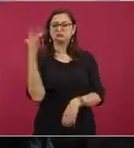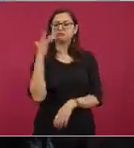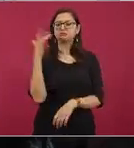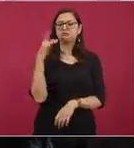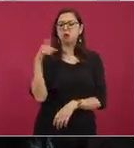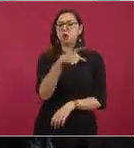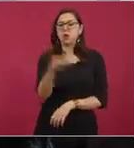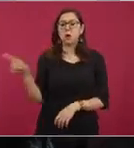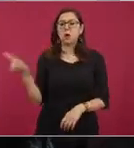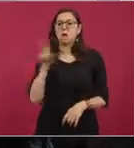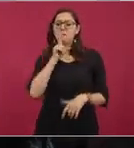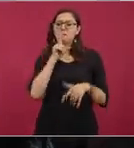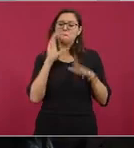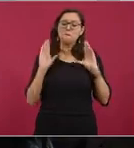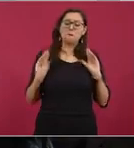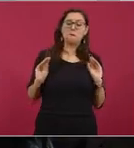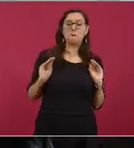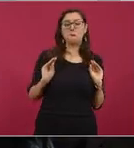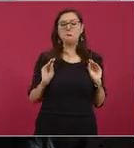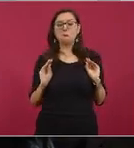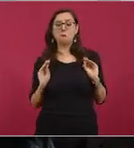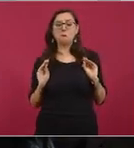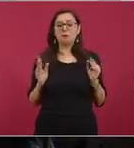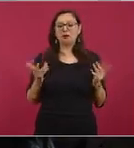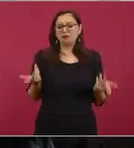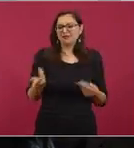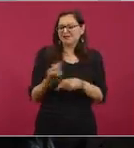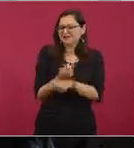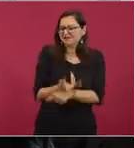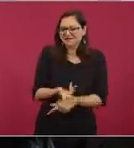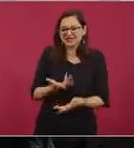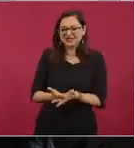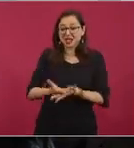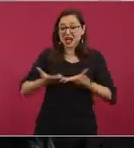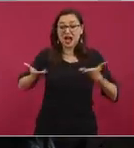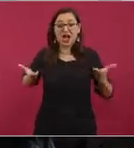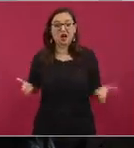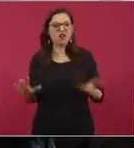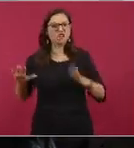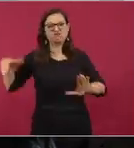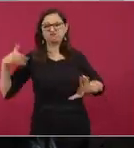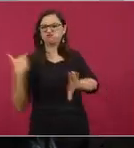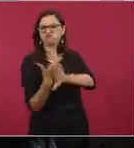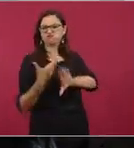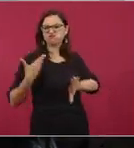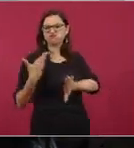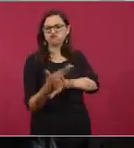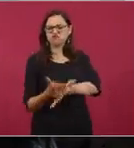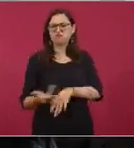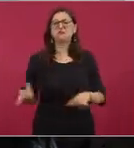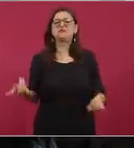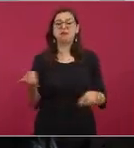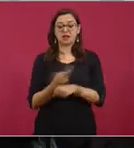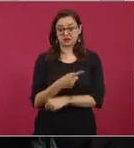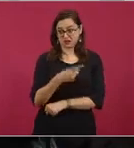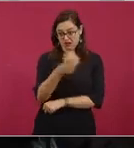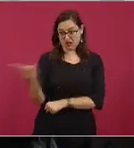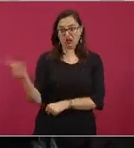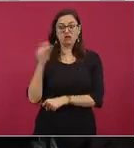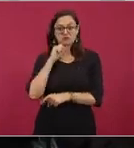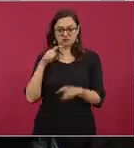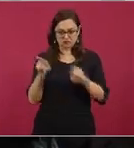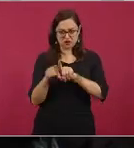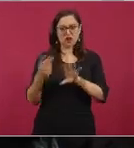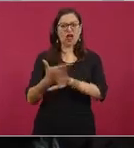conductas de los artistas que también recibían dinero en el antiguo régimen y que ahora están golpeteando los proyectos que